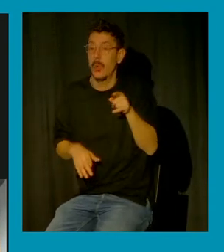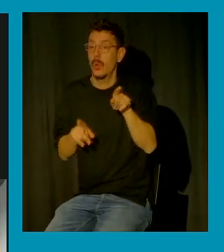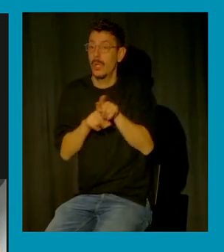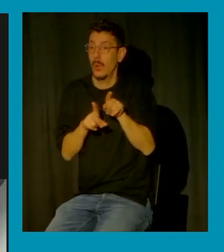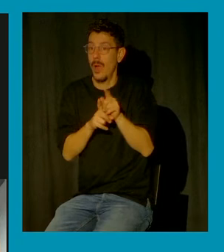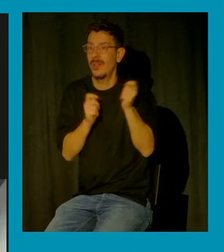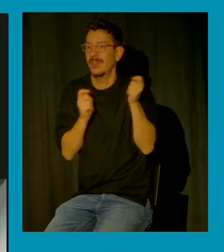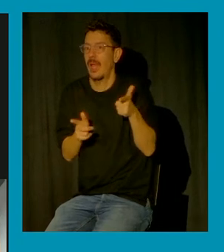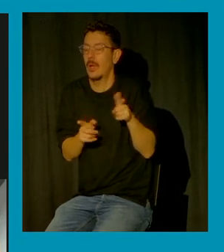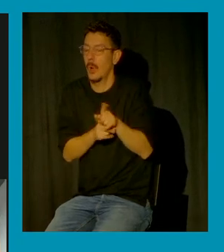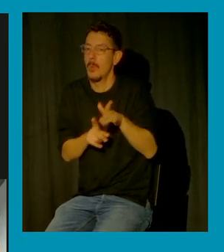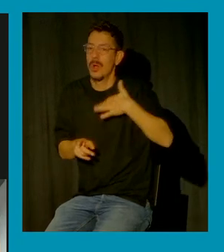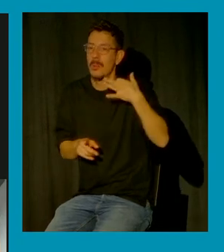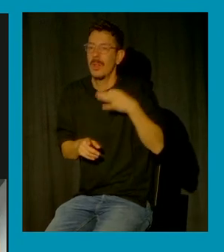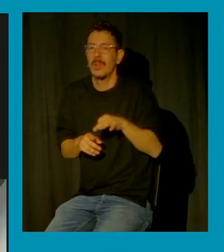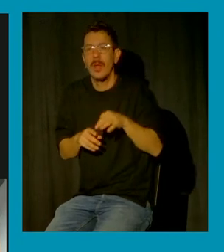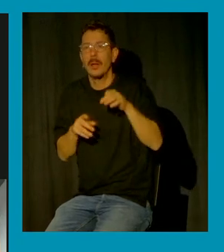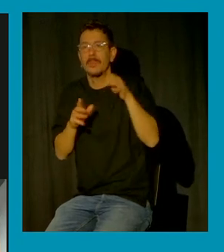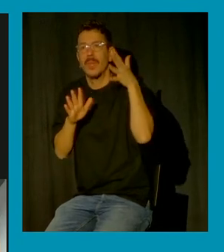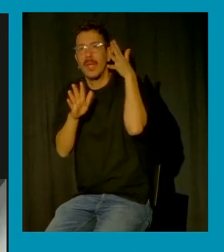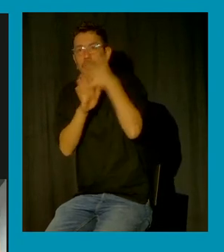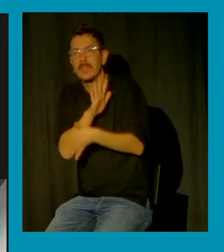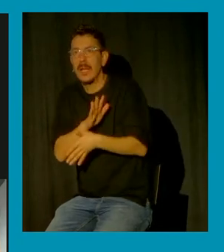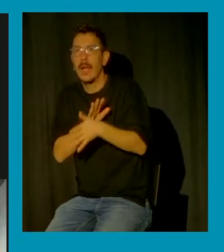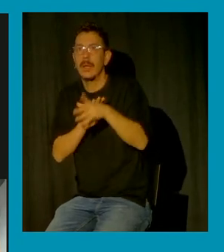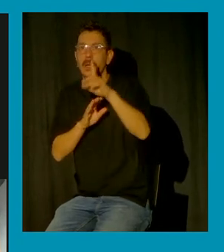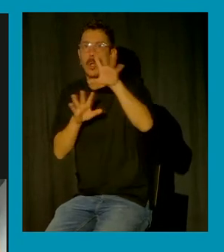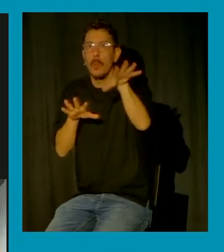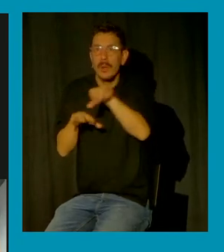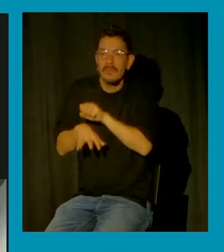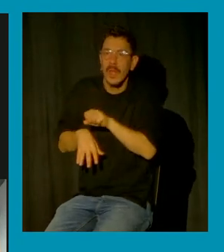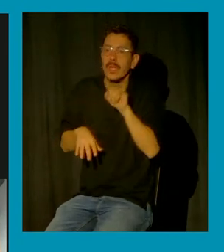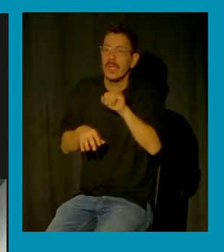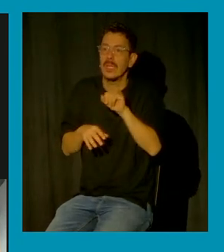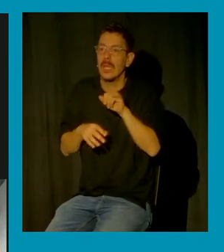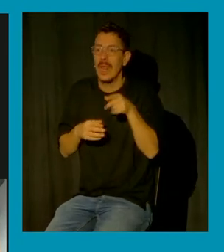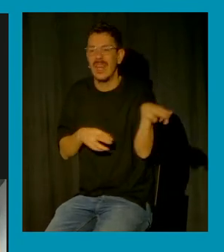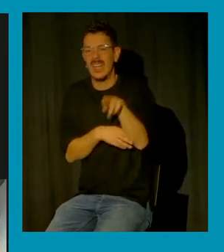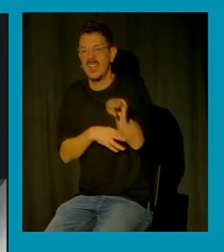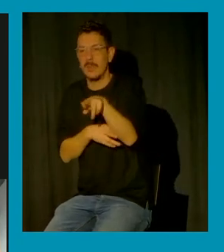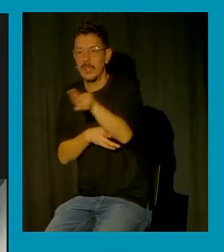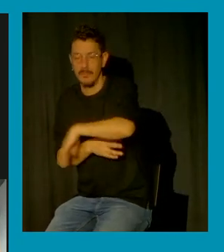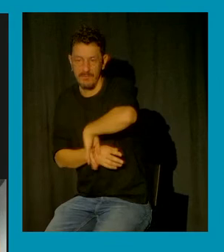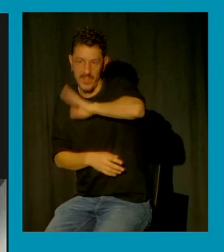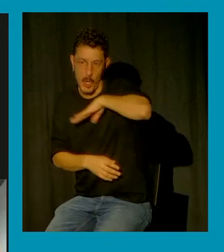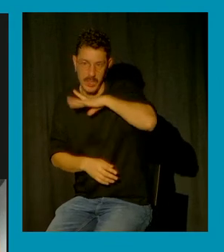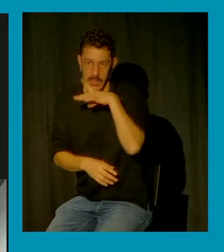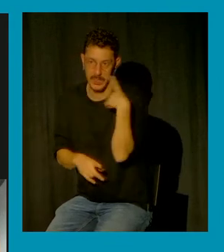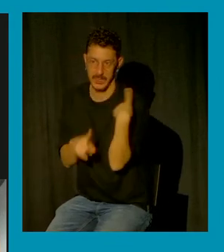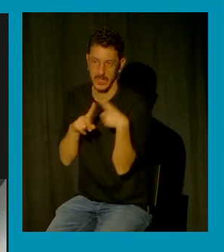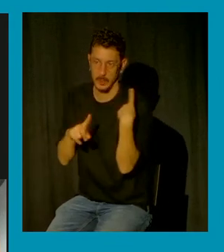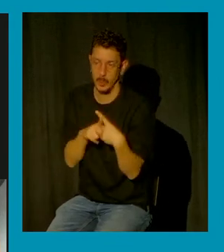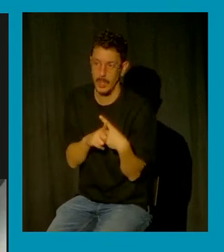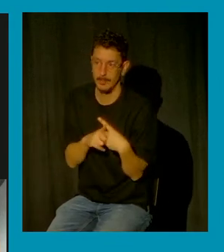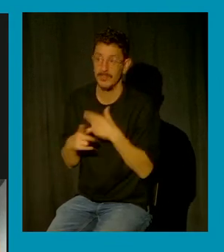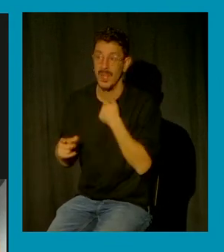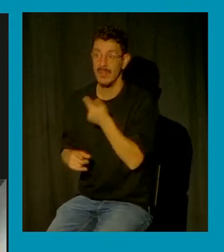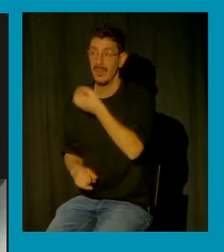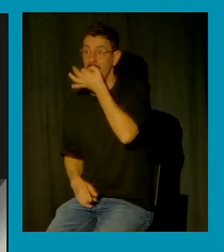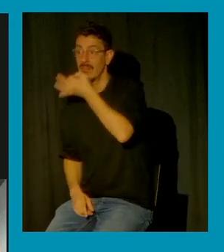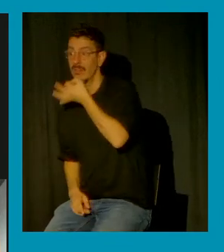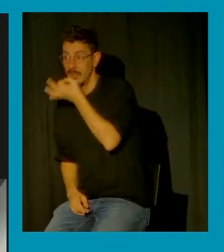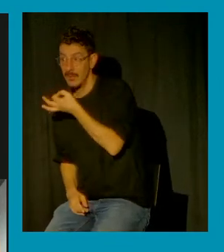producir y reproducir violencia sexual ¿no? por lo tanto el sistema o sea las representaciones sobre el peligro sexual o las narrativas